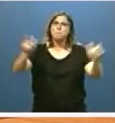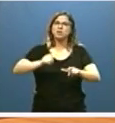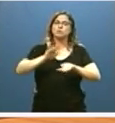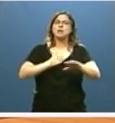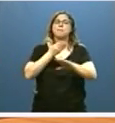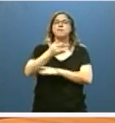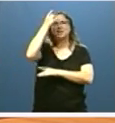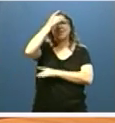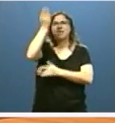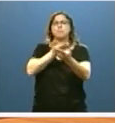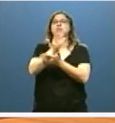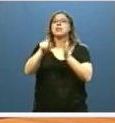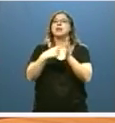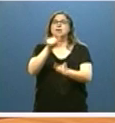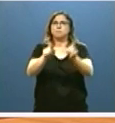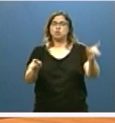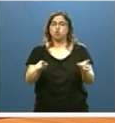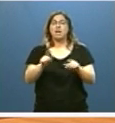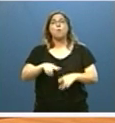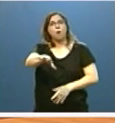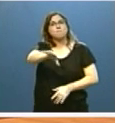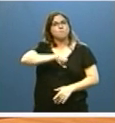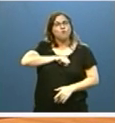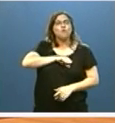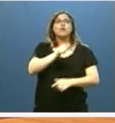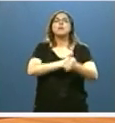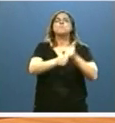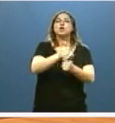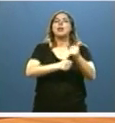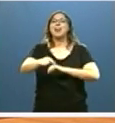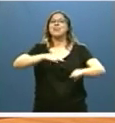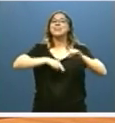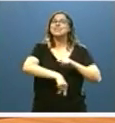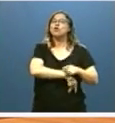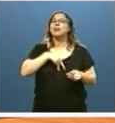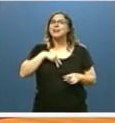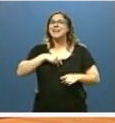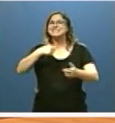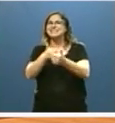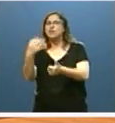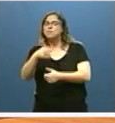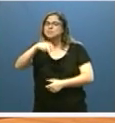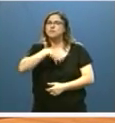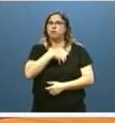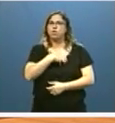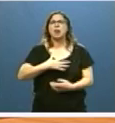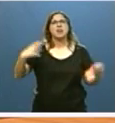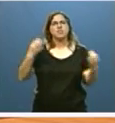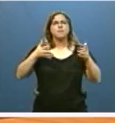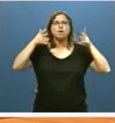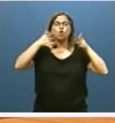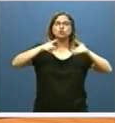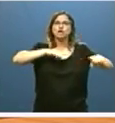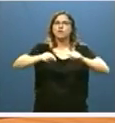El nombramiento preferente entre funcionarios de los secretarios y directores generales. La necesidad de celebrar consejos de dirección